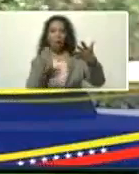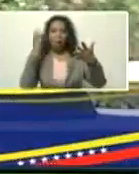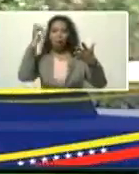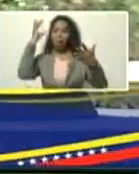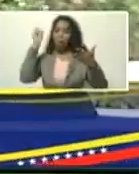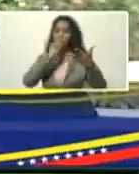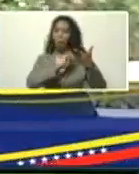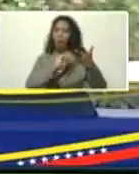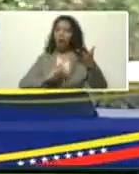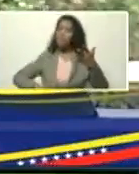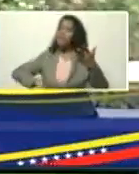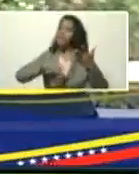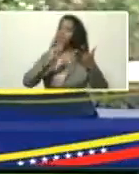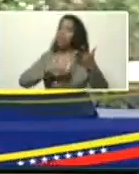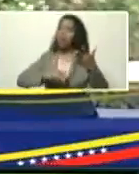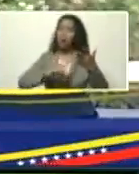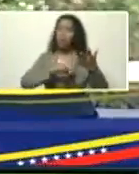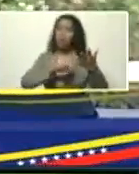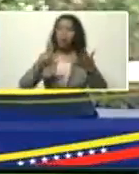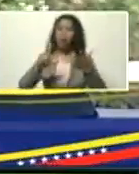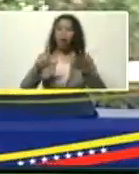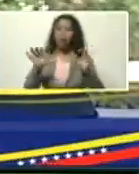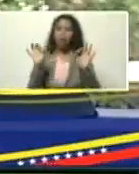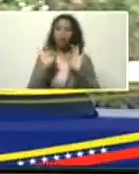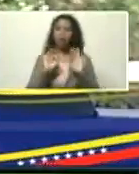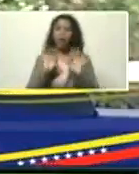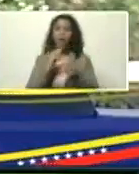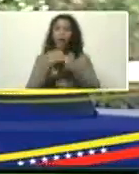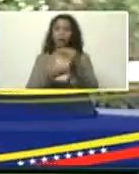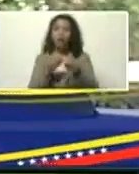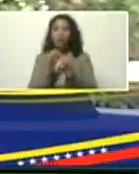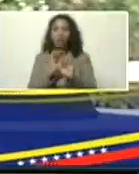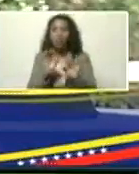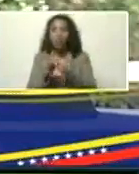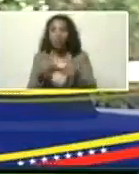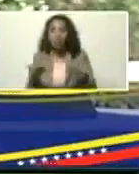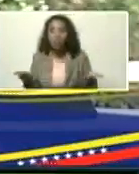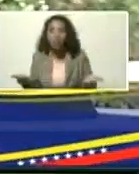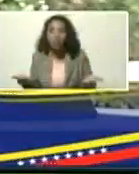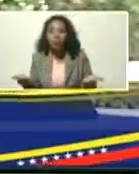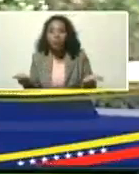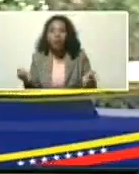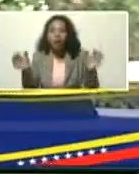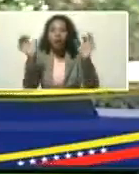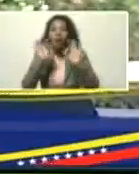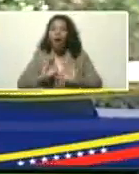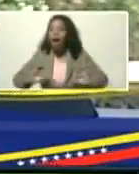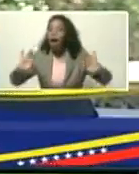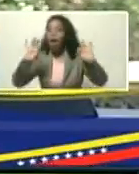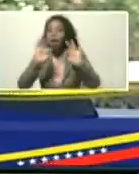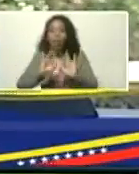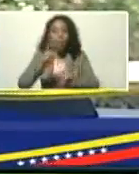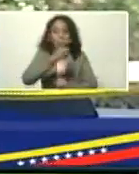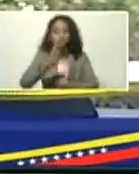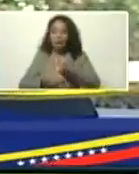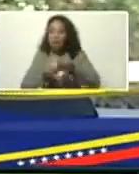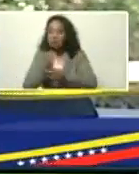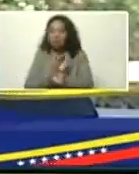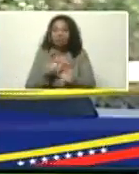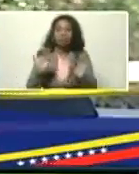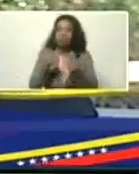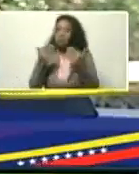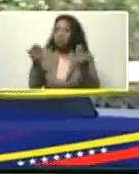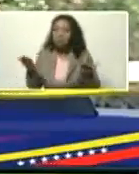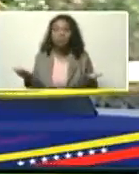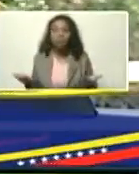documento, firmar un documento, y nadie, hace, nada, nadie, hace, nada, los